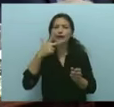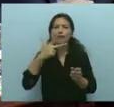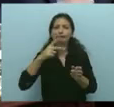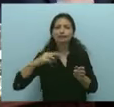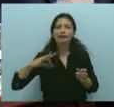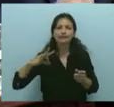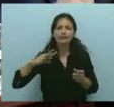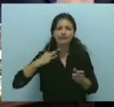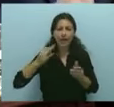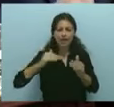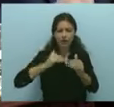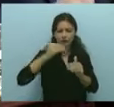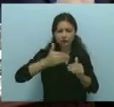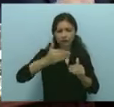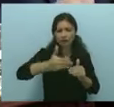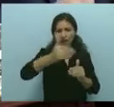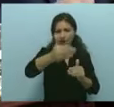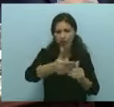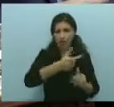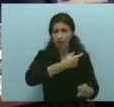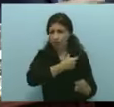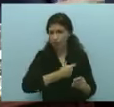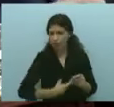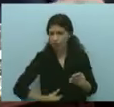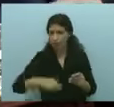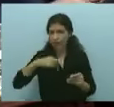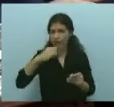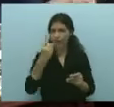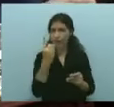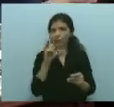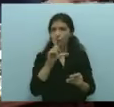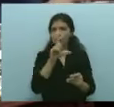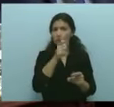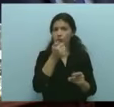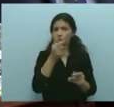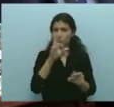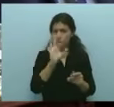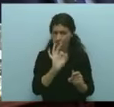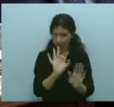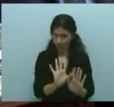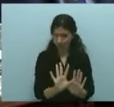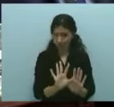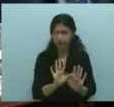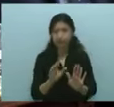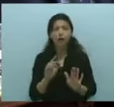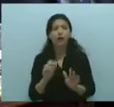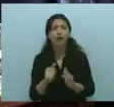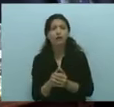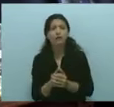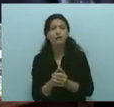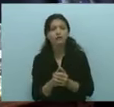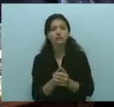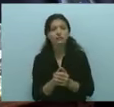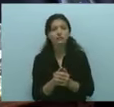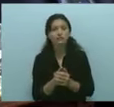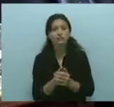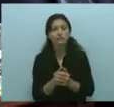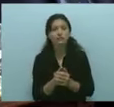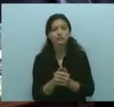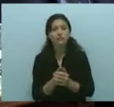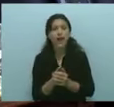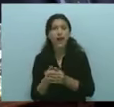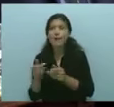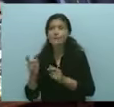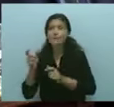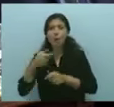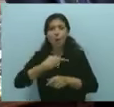aporte solidario de los jubilados y pensionados de hoy, pero los que cobren más de 3 veces la mínima, se lo digo en pesos, los que